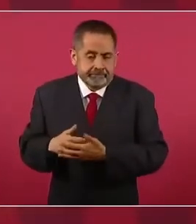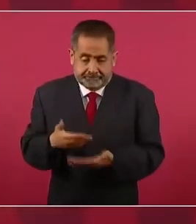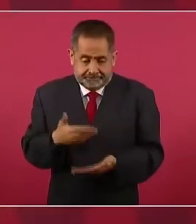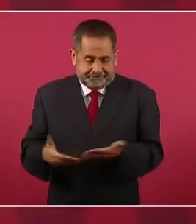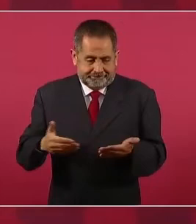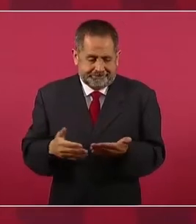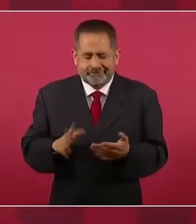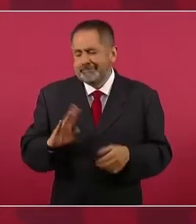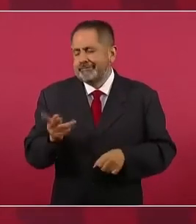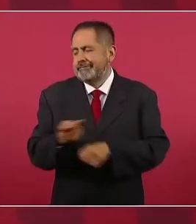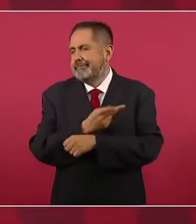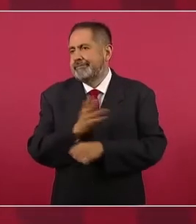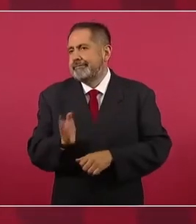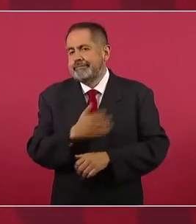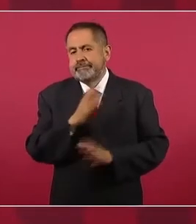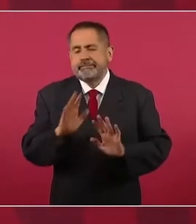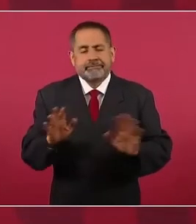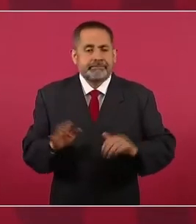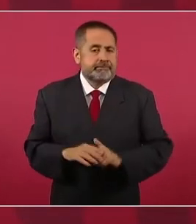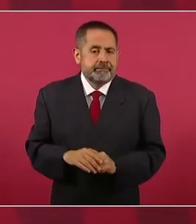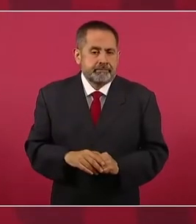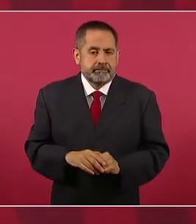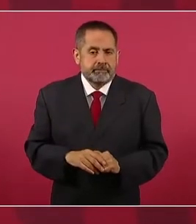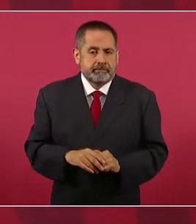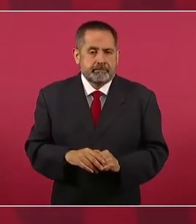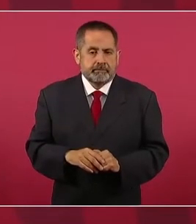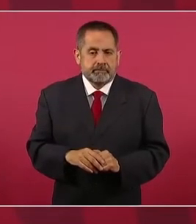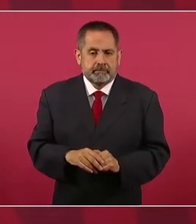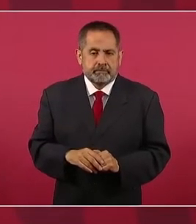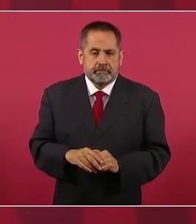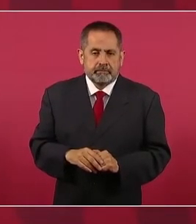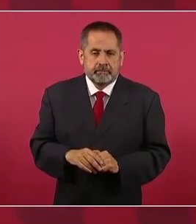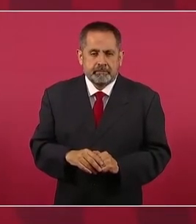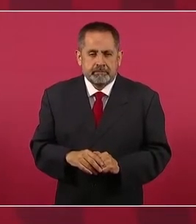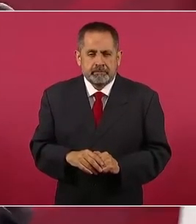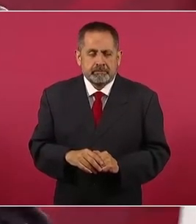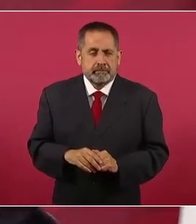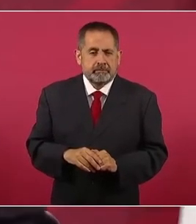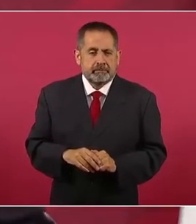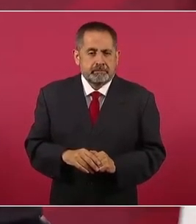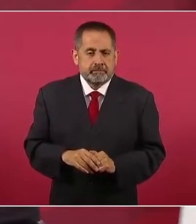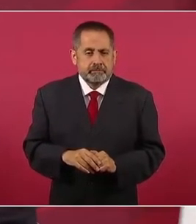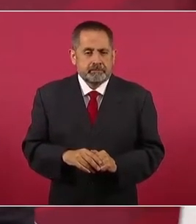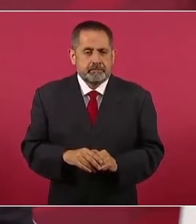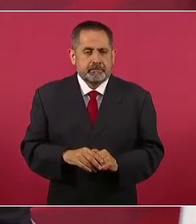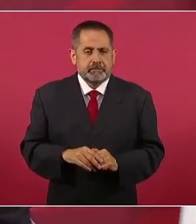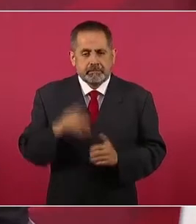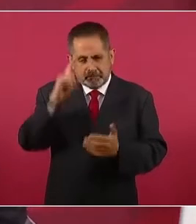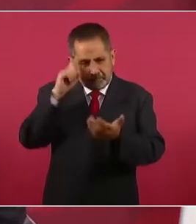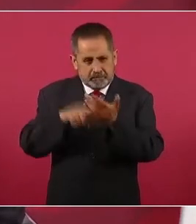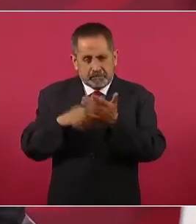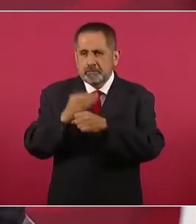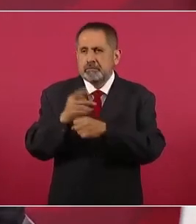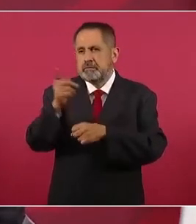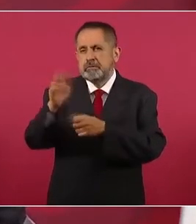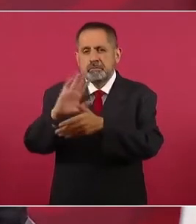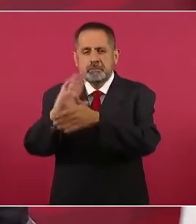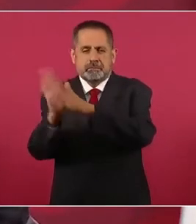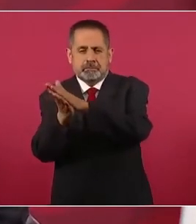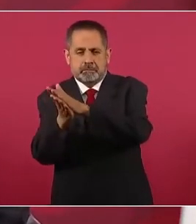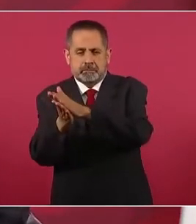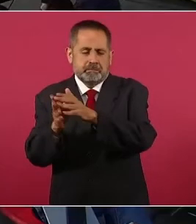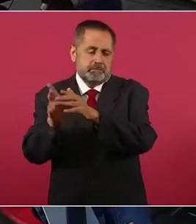están en los archivos. Sí, están archivadas.